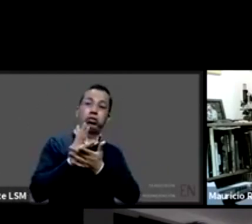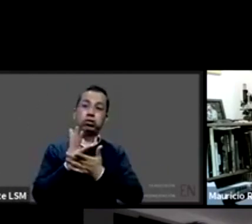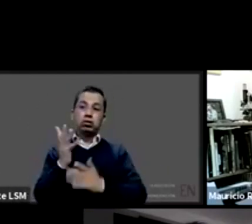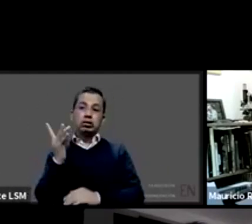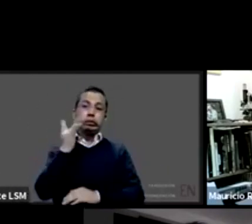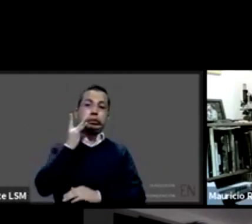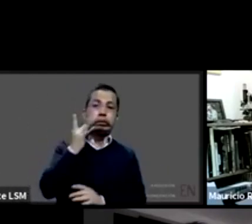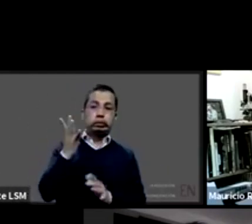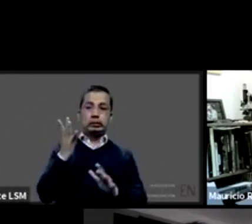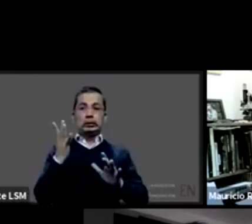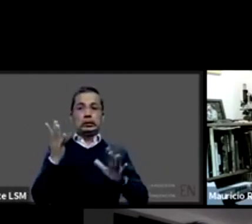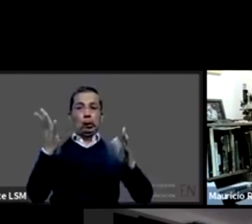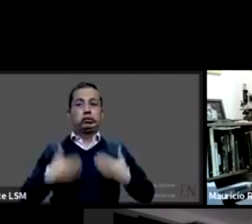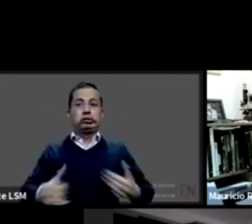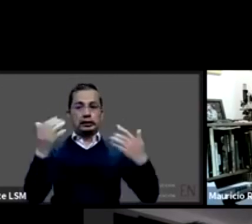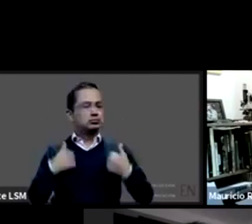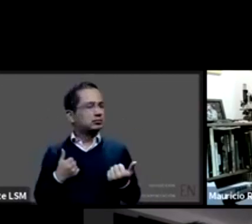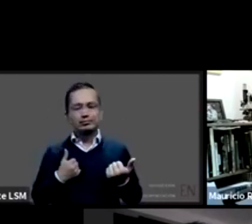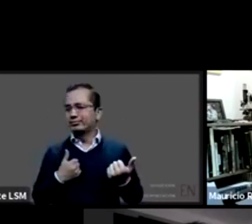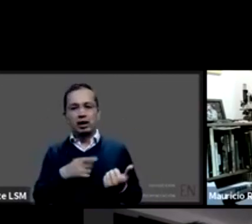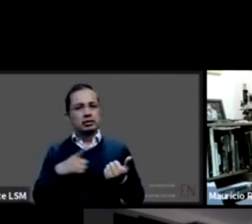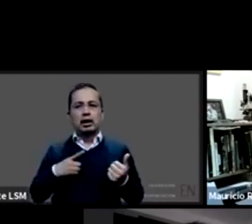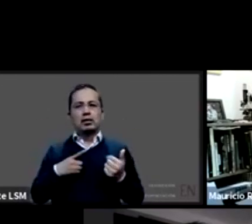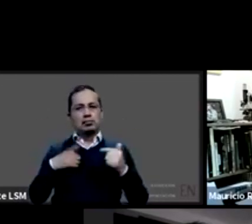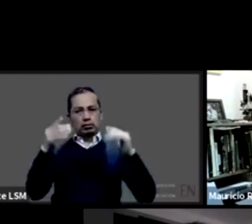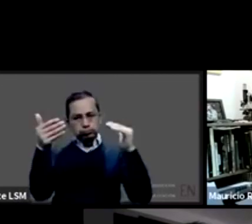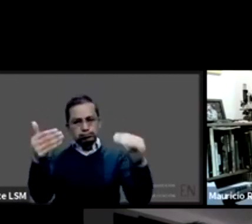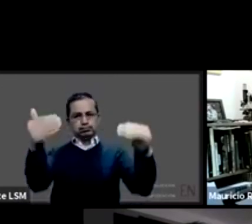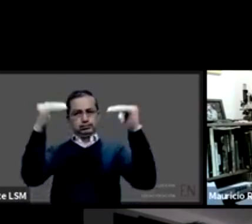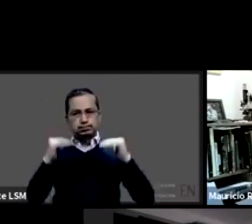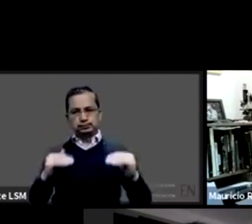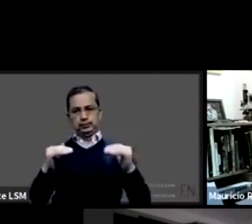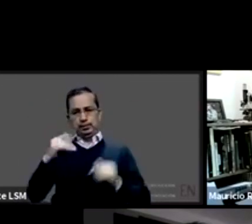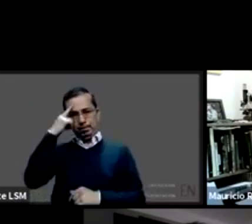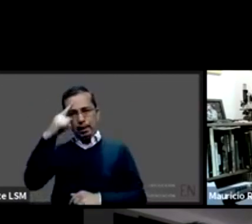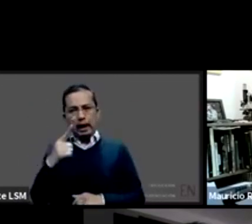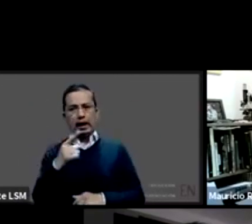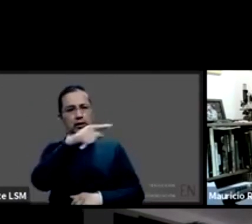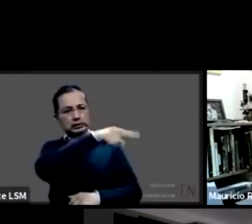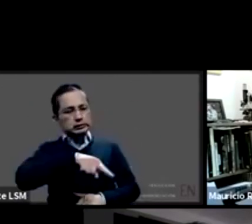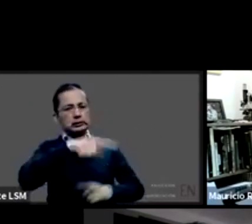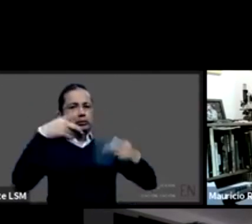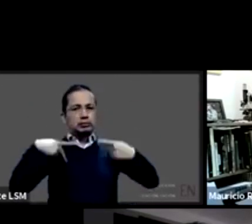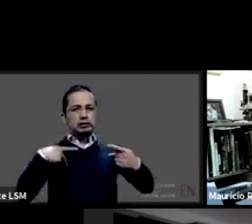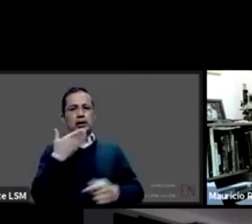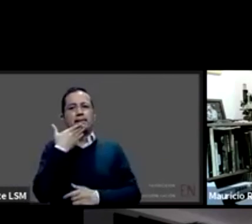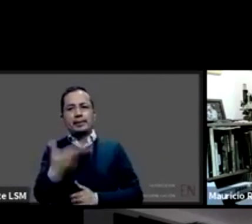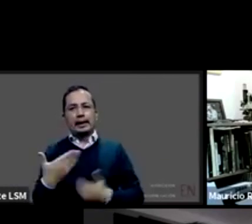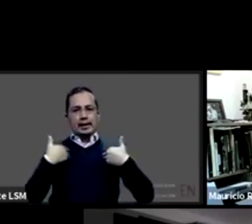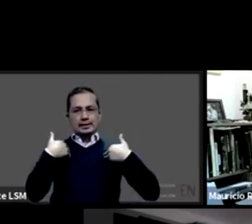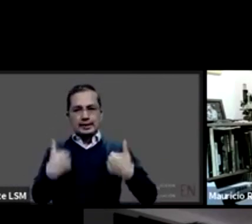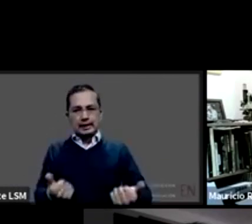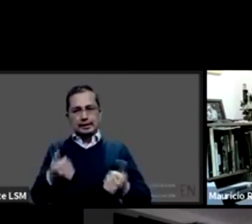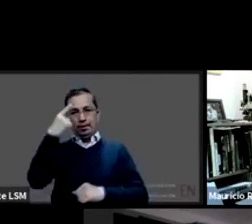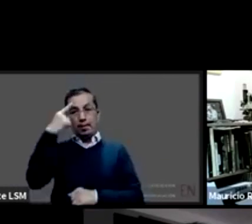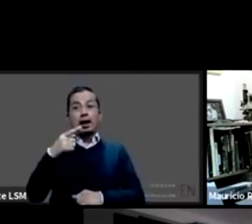lenguaje que utilizamos para hablar regularmente hacer lo más entendible posible que todas las personas